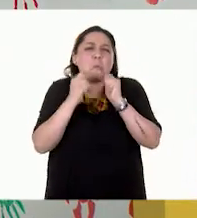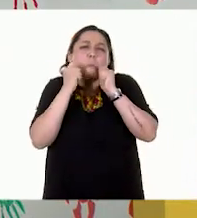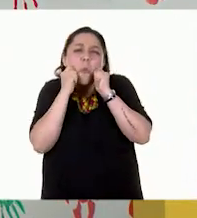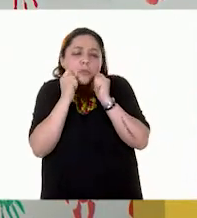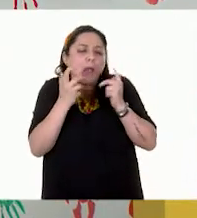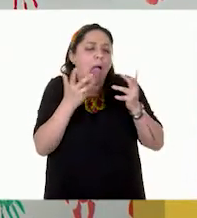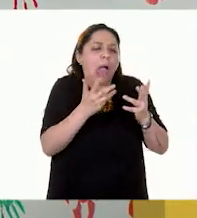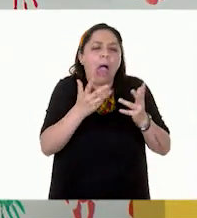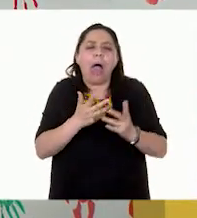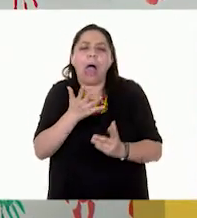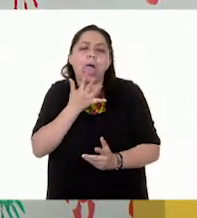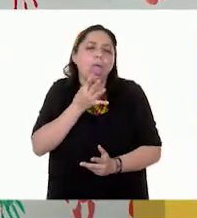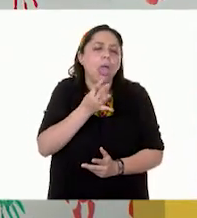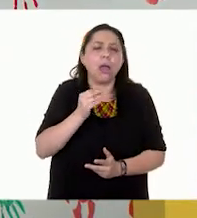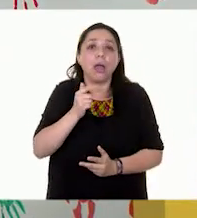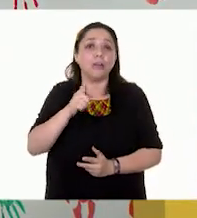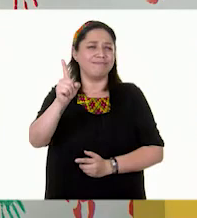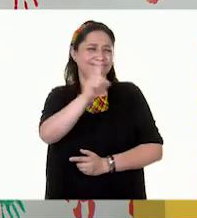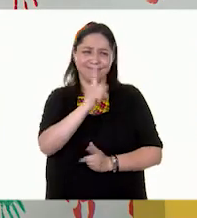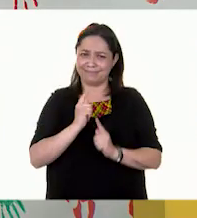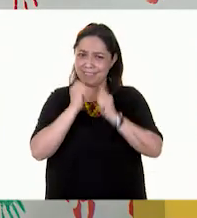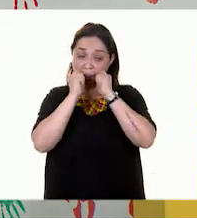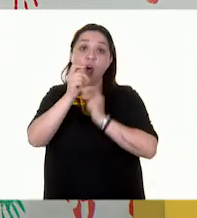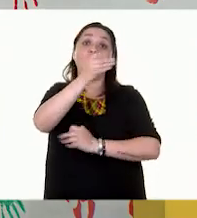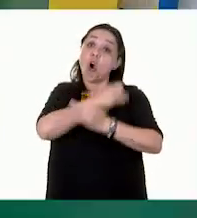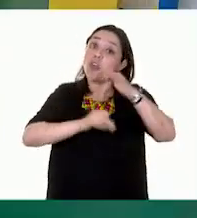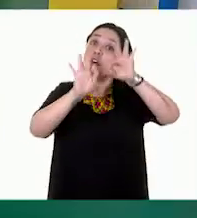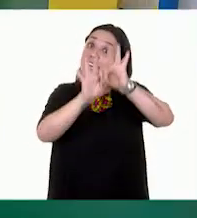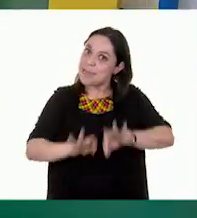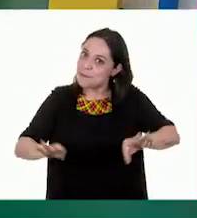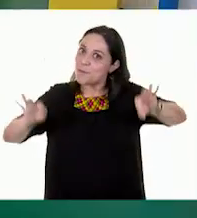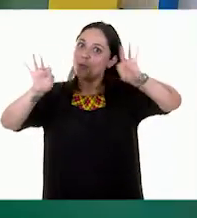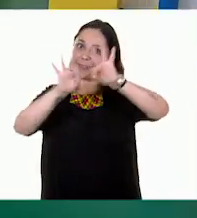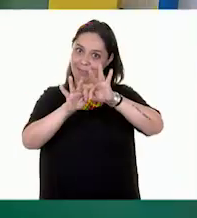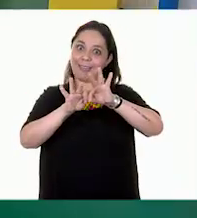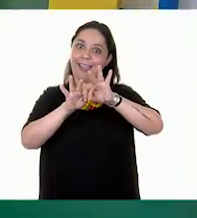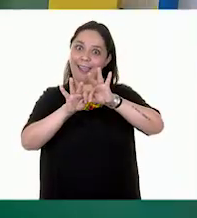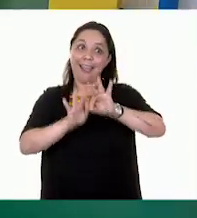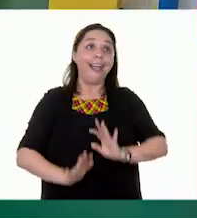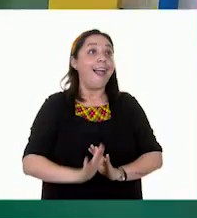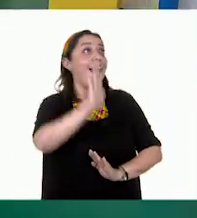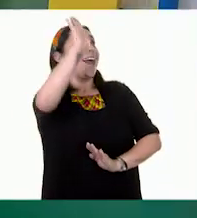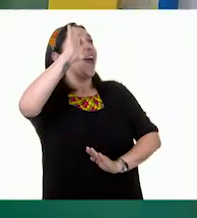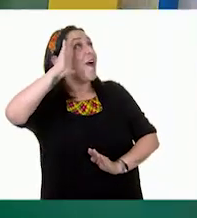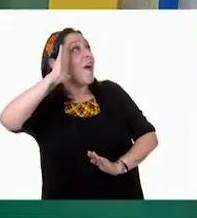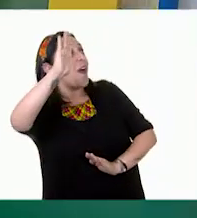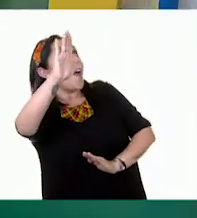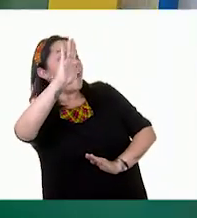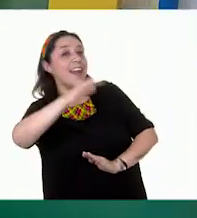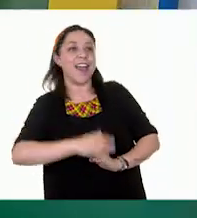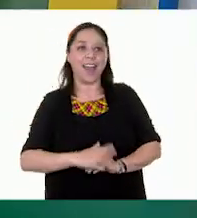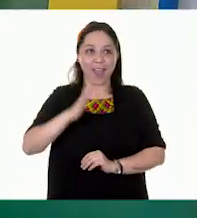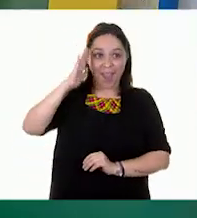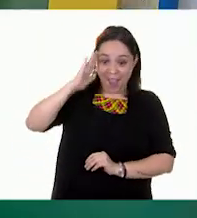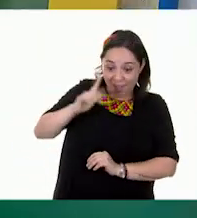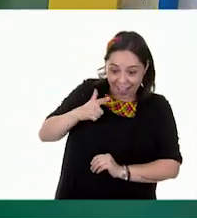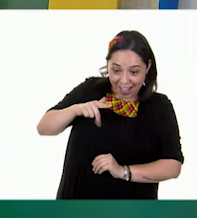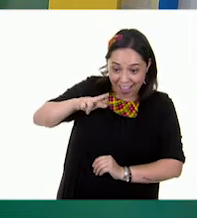parezcan, cuentan y son muy importantes. ¡Hola, maestra! ¡Hola, Gloria!